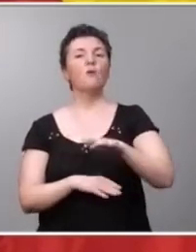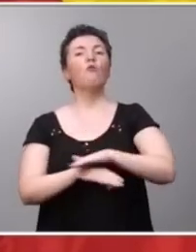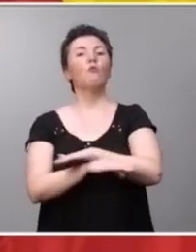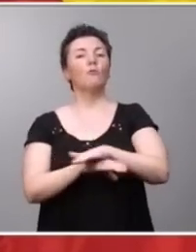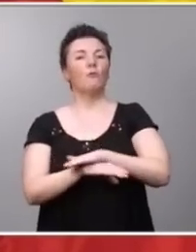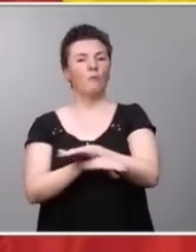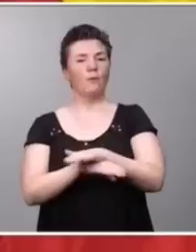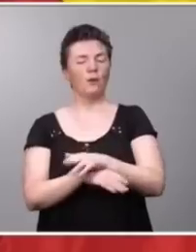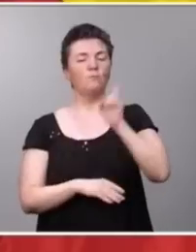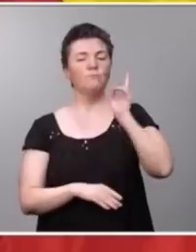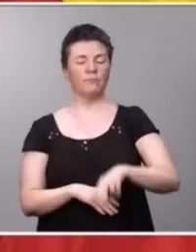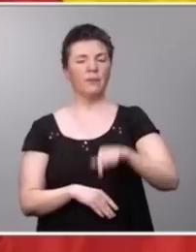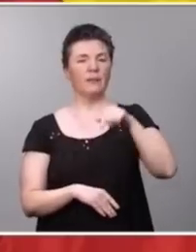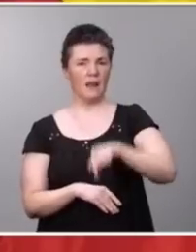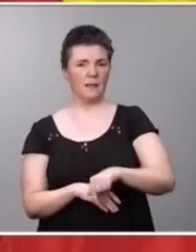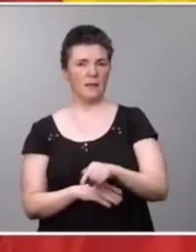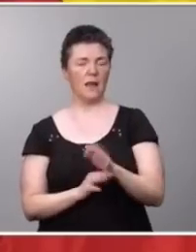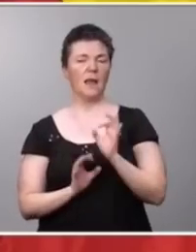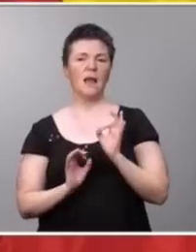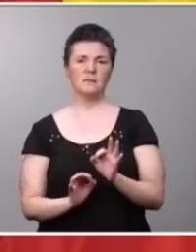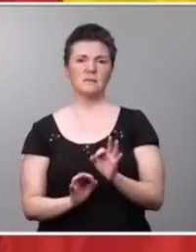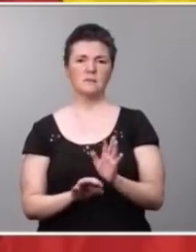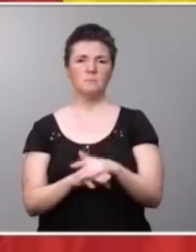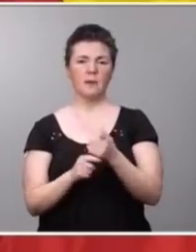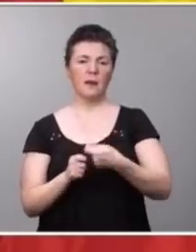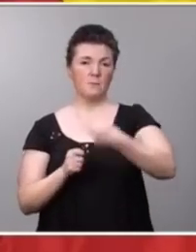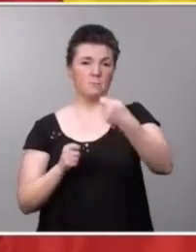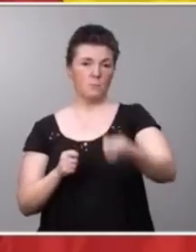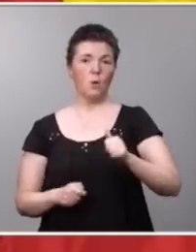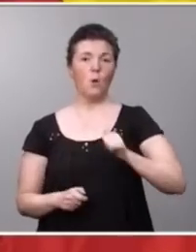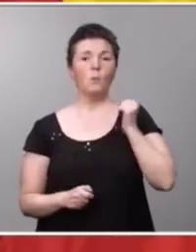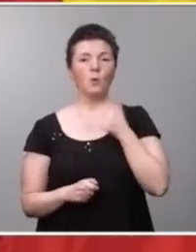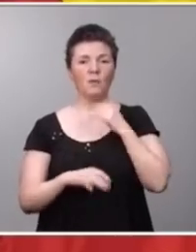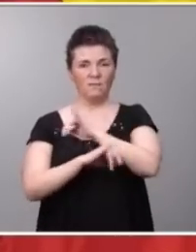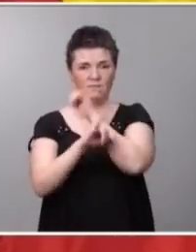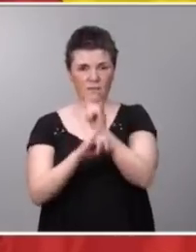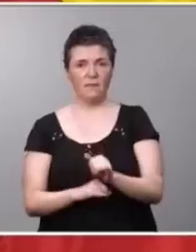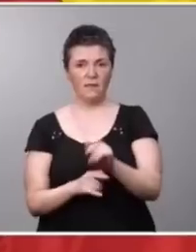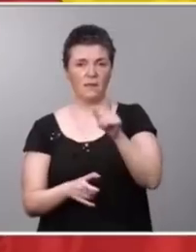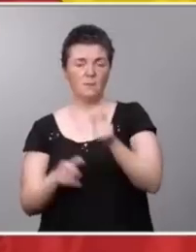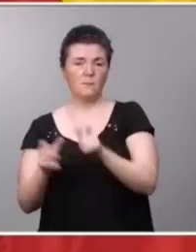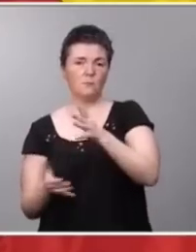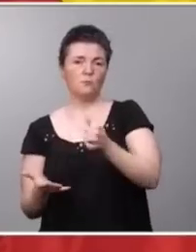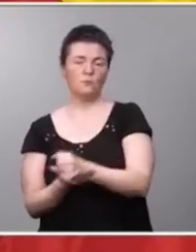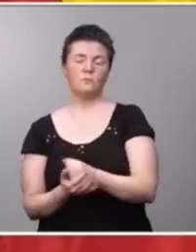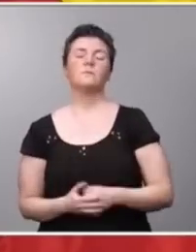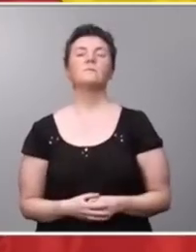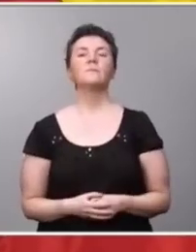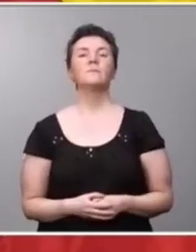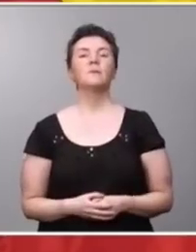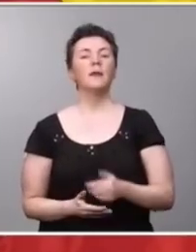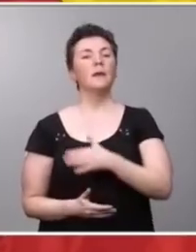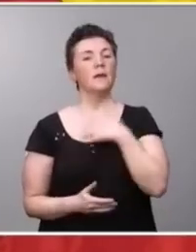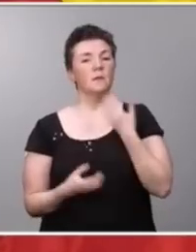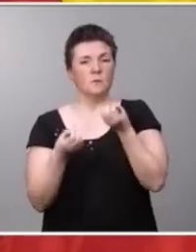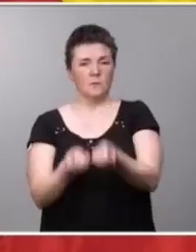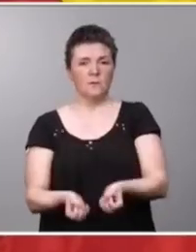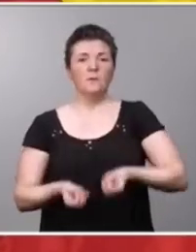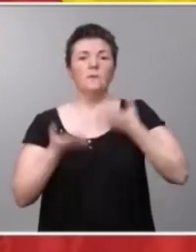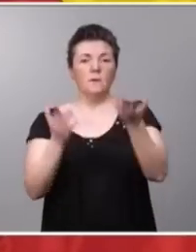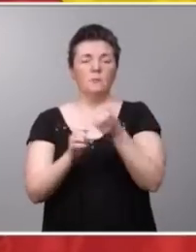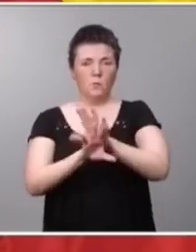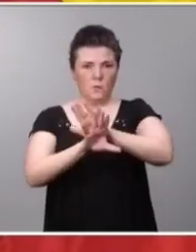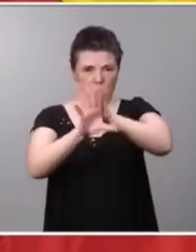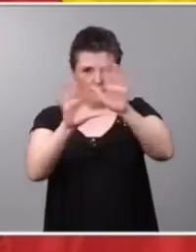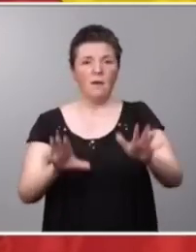aquí fundamentalmente para ampliar las oportunidades de felicidad de todas las personas. Queremos lanzar un mensaje muy claro, muy